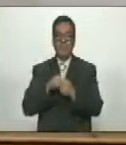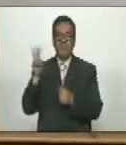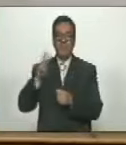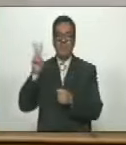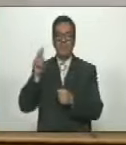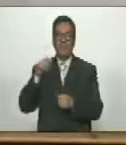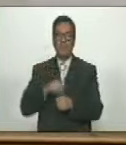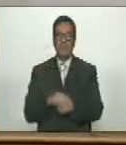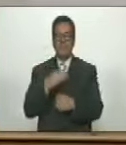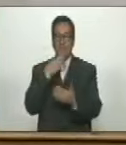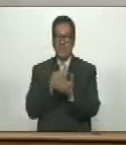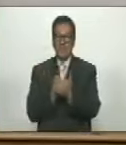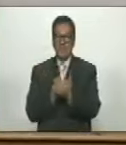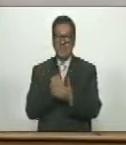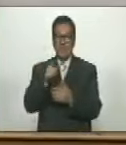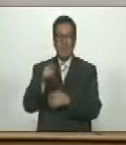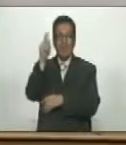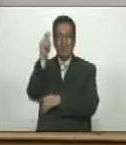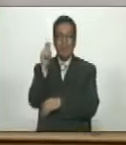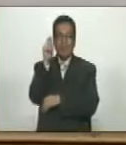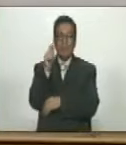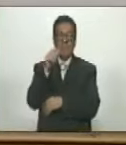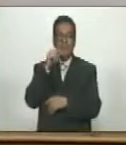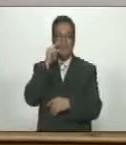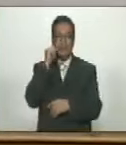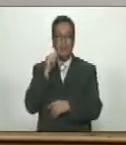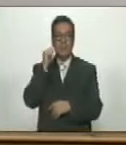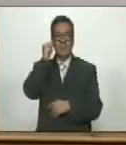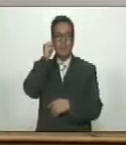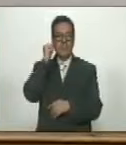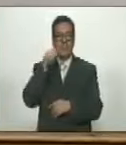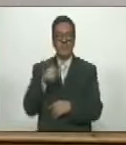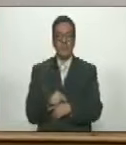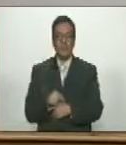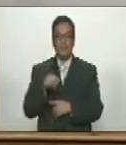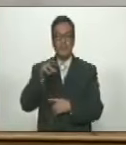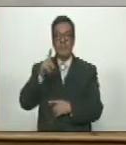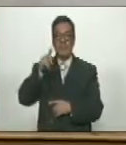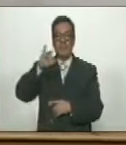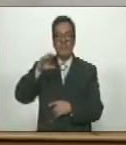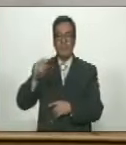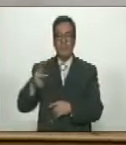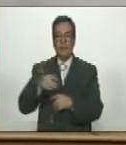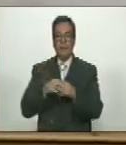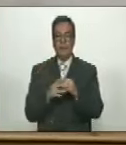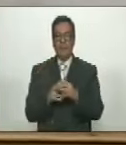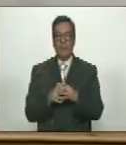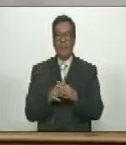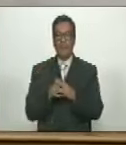Gracias Diputado Diógenes Linares